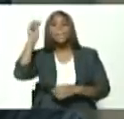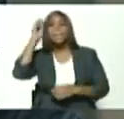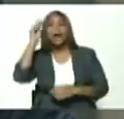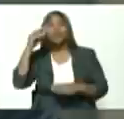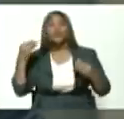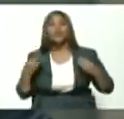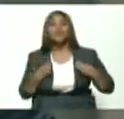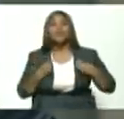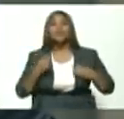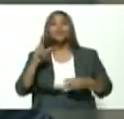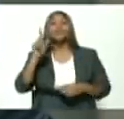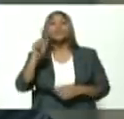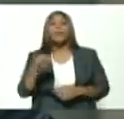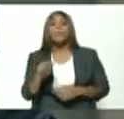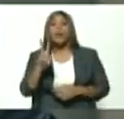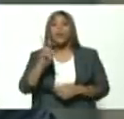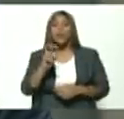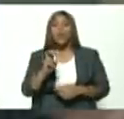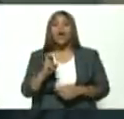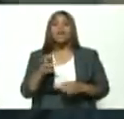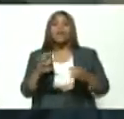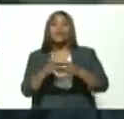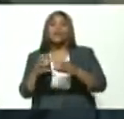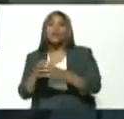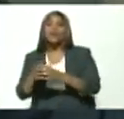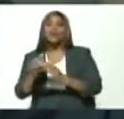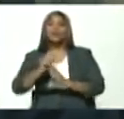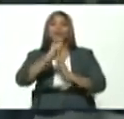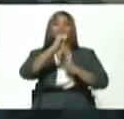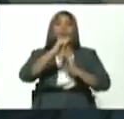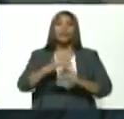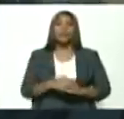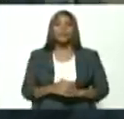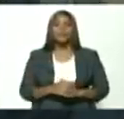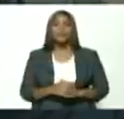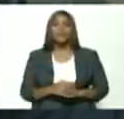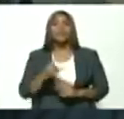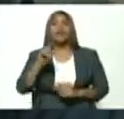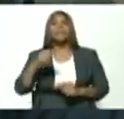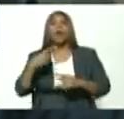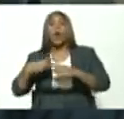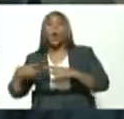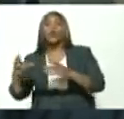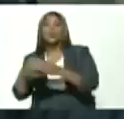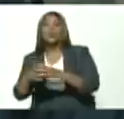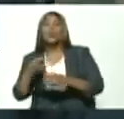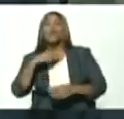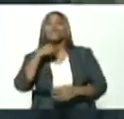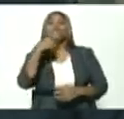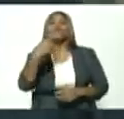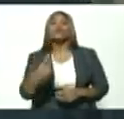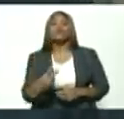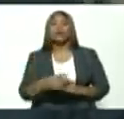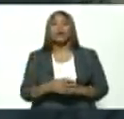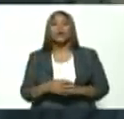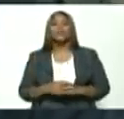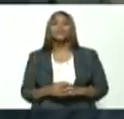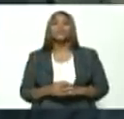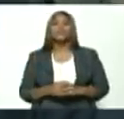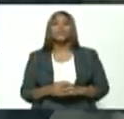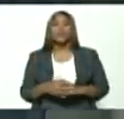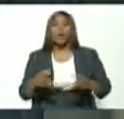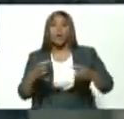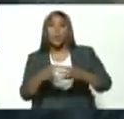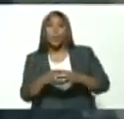hay nuevas generaciones de líderes sindicales. Y también están algunos voceros y voceras de los equipos promotores.